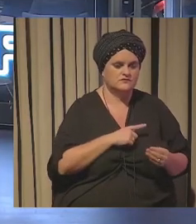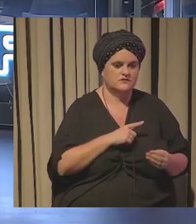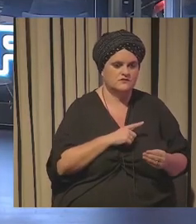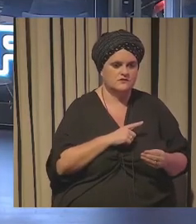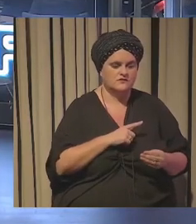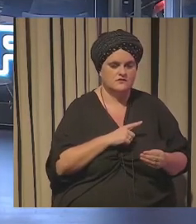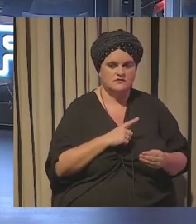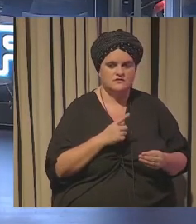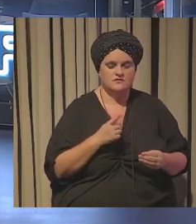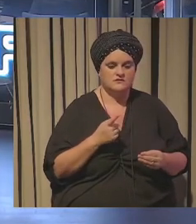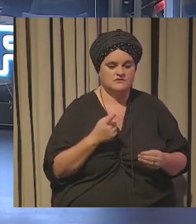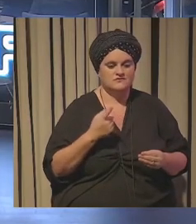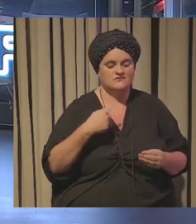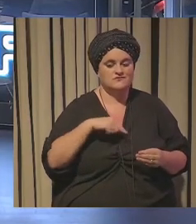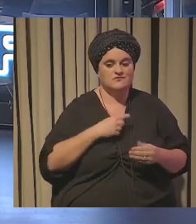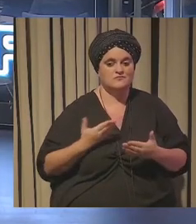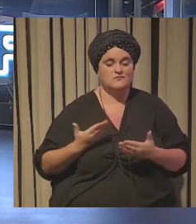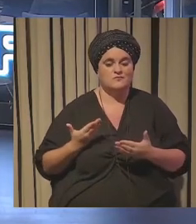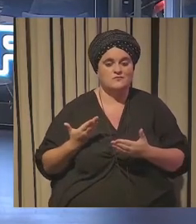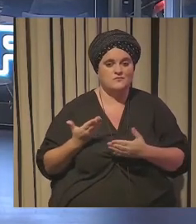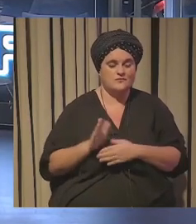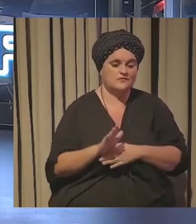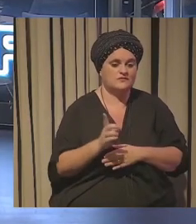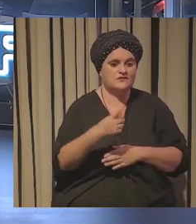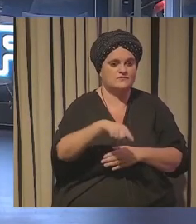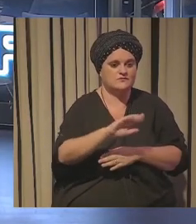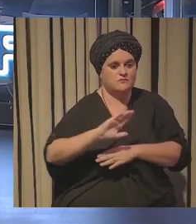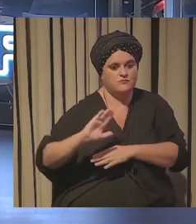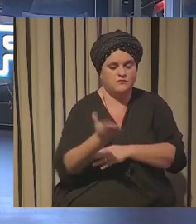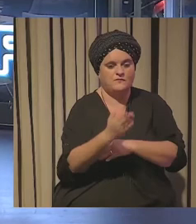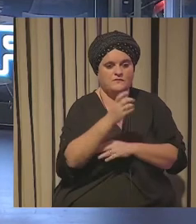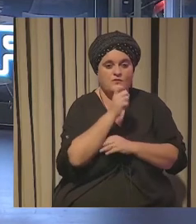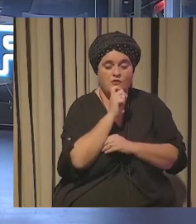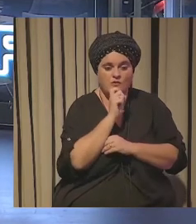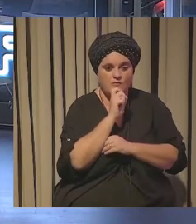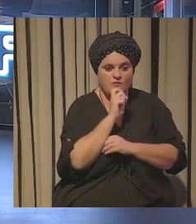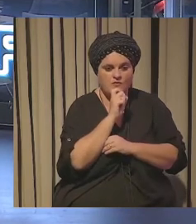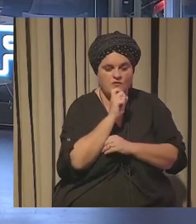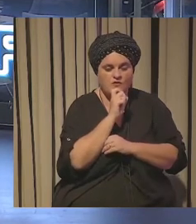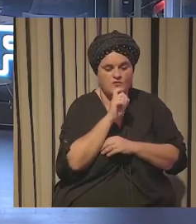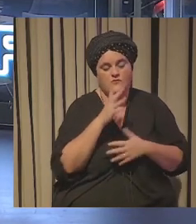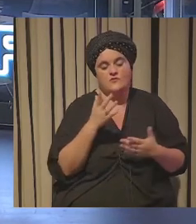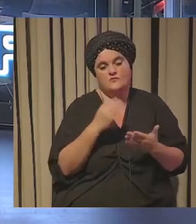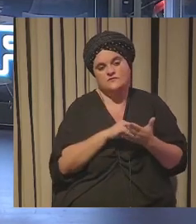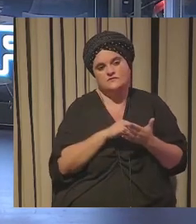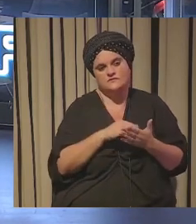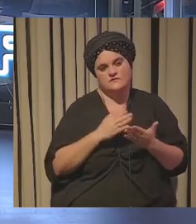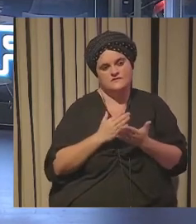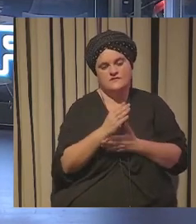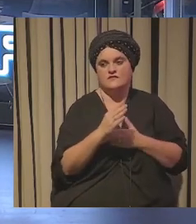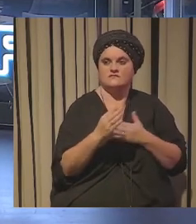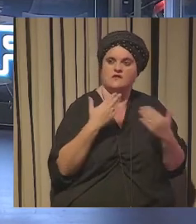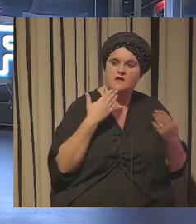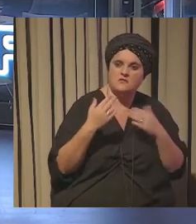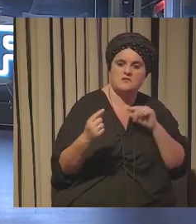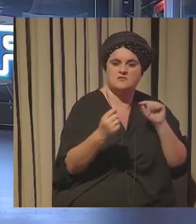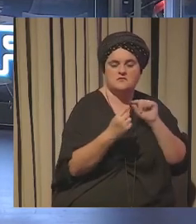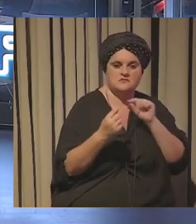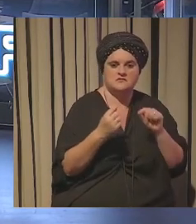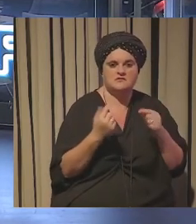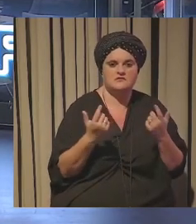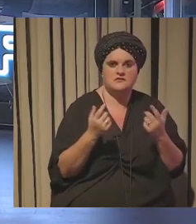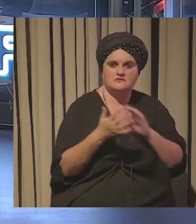impacto de aquello que proponemos porque muchas veces estos temas de tendencias se discuten se hablan se